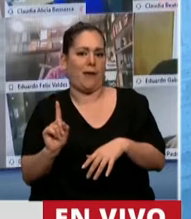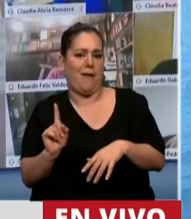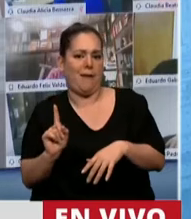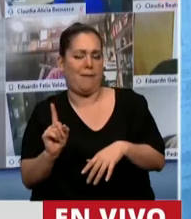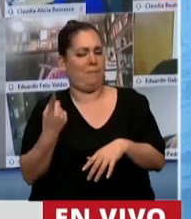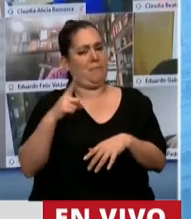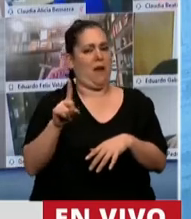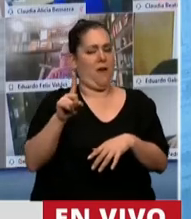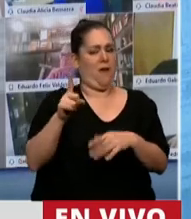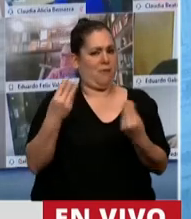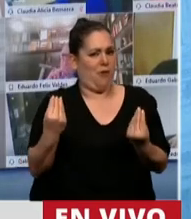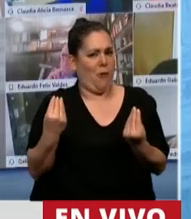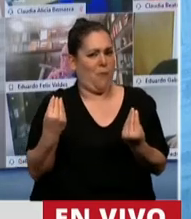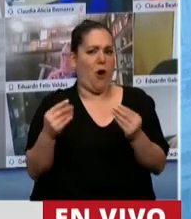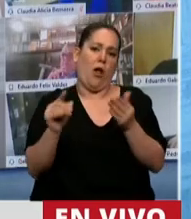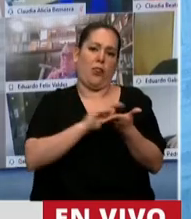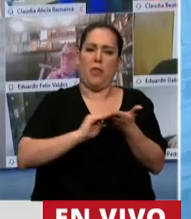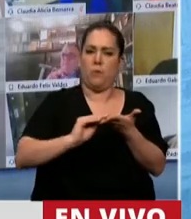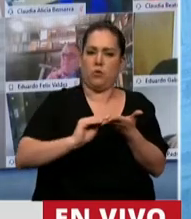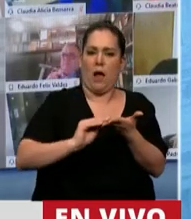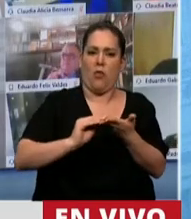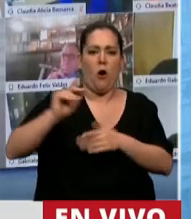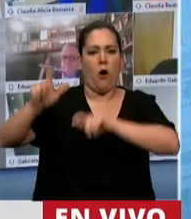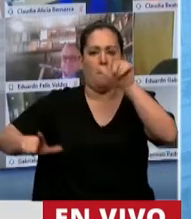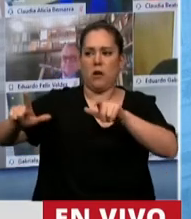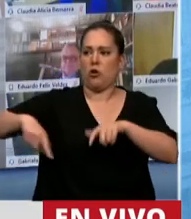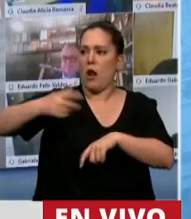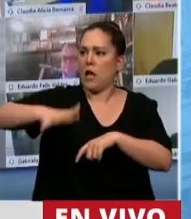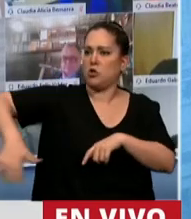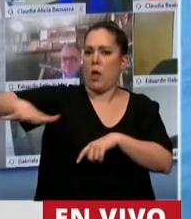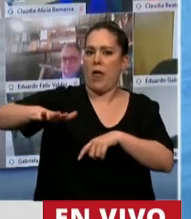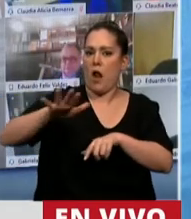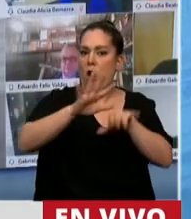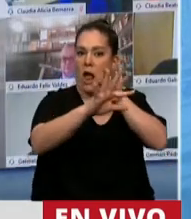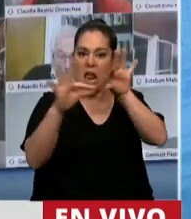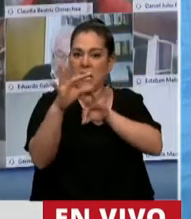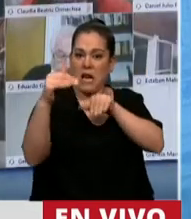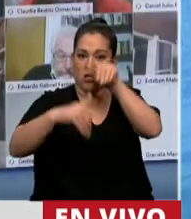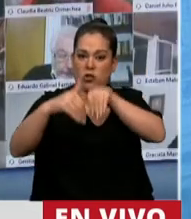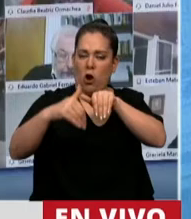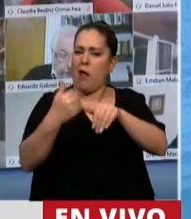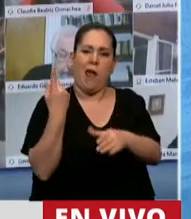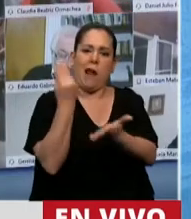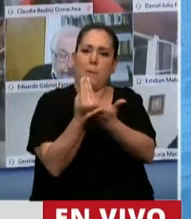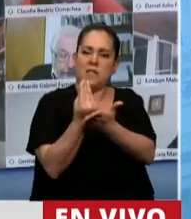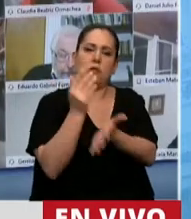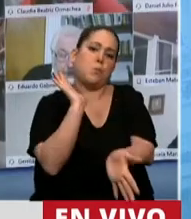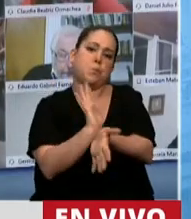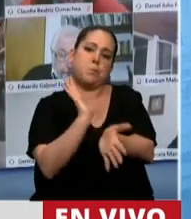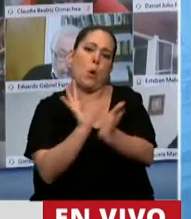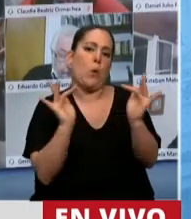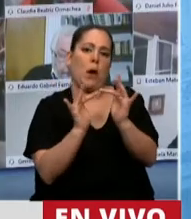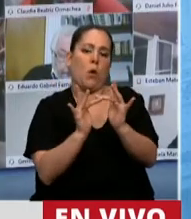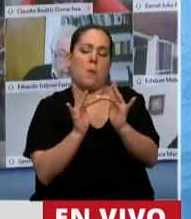resulta que lo que los legisladores, lo que el pueblo argentino eligió, no puede funcionar representativamente